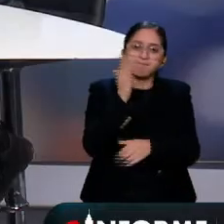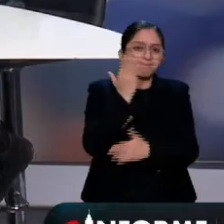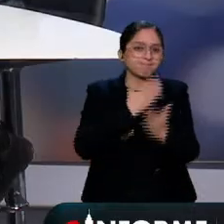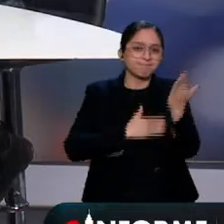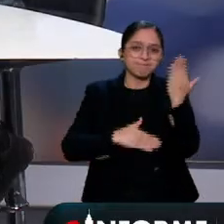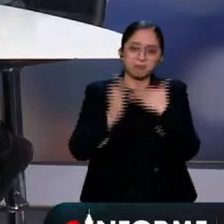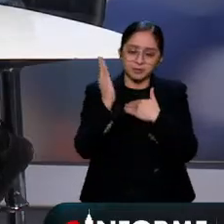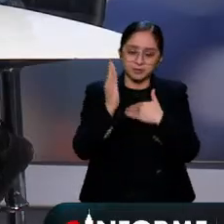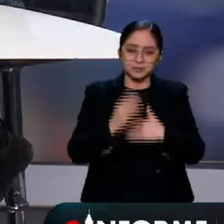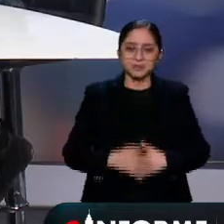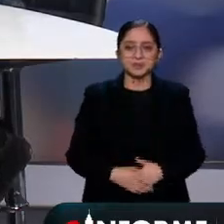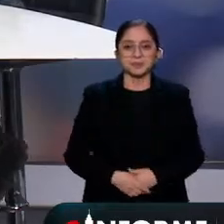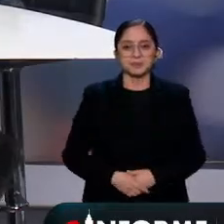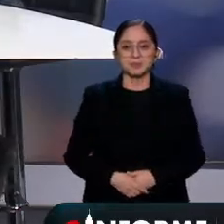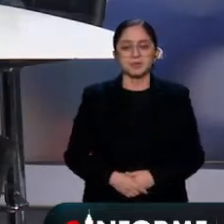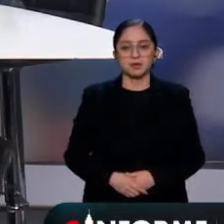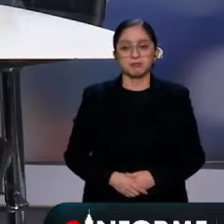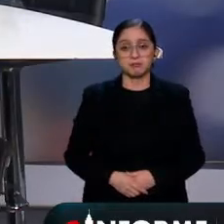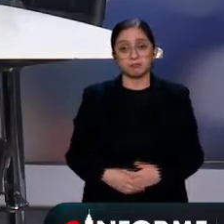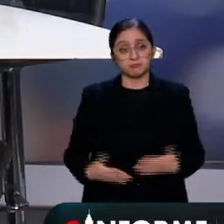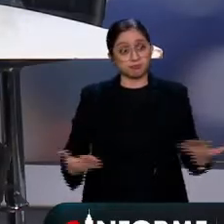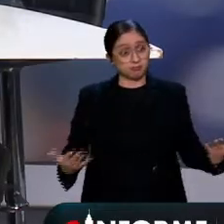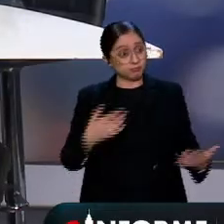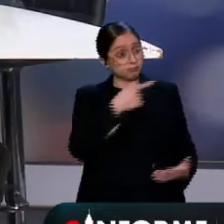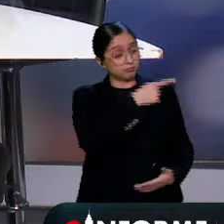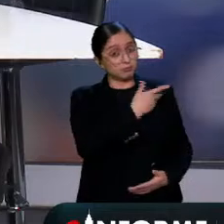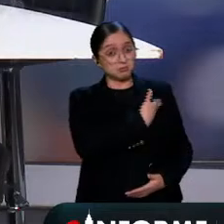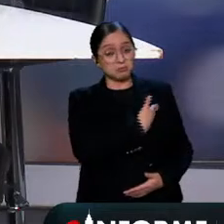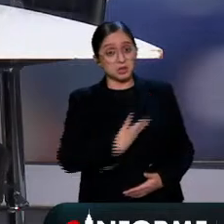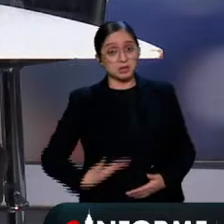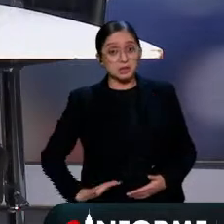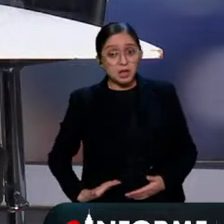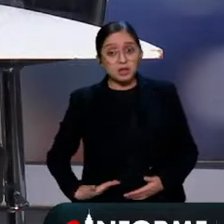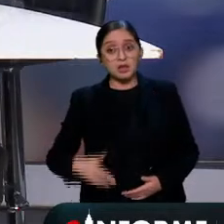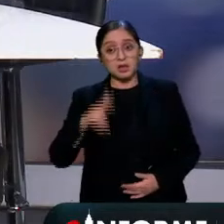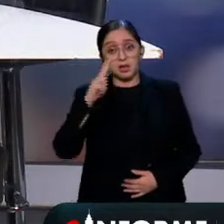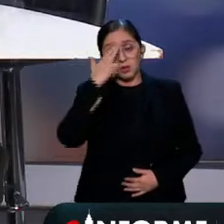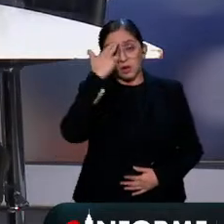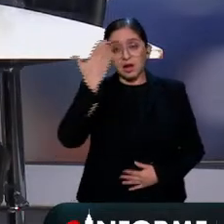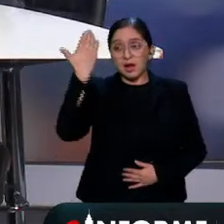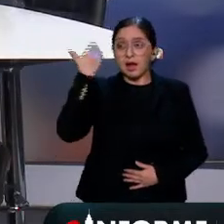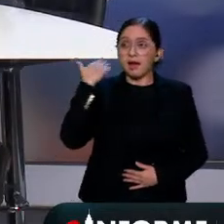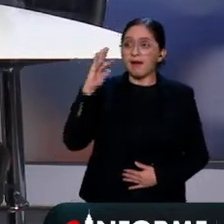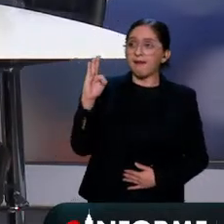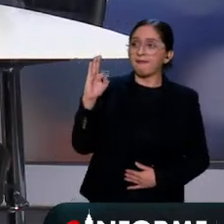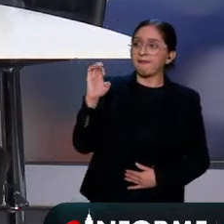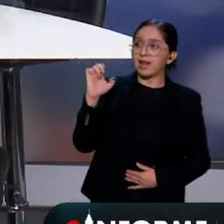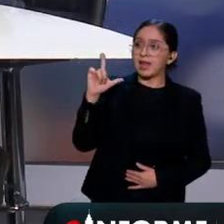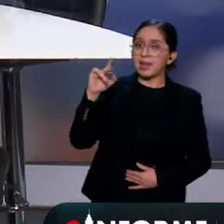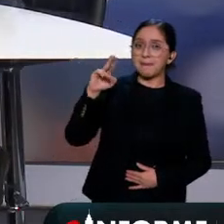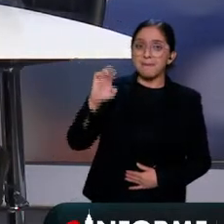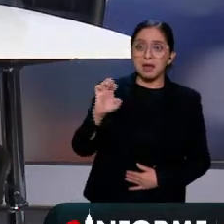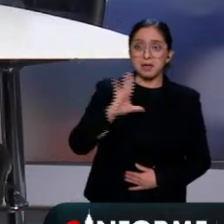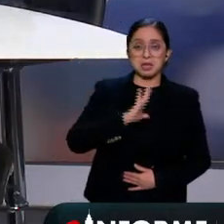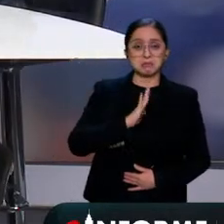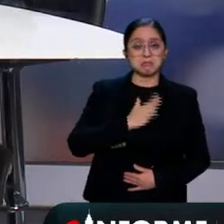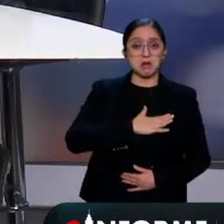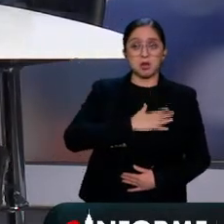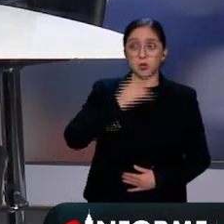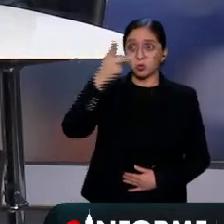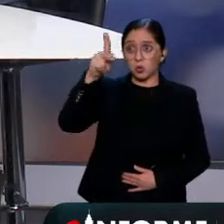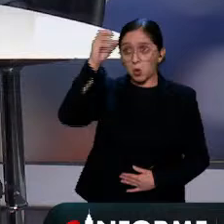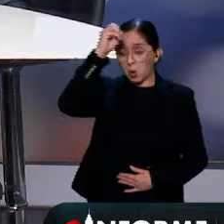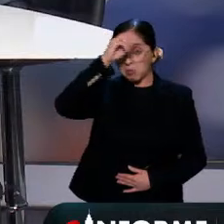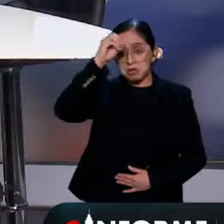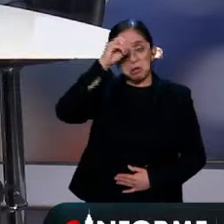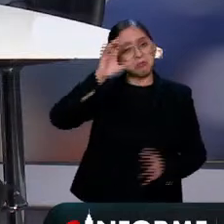Pues desde acá, el presidente, una postura muy distinta a la que desde allá tuvo Felipe de España, el monarca, ¿no, Azul? Muy distinta y ya